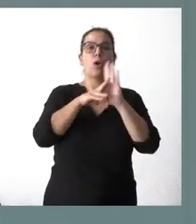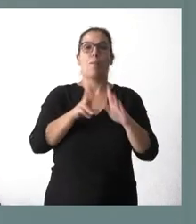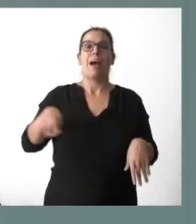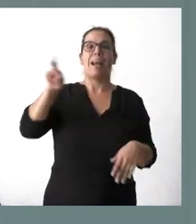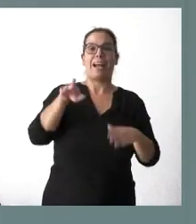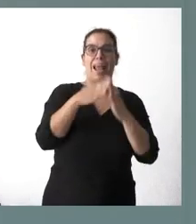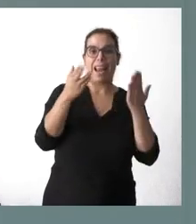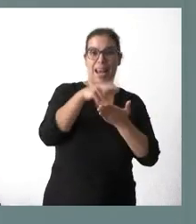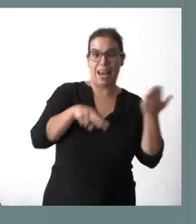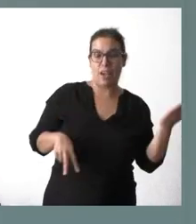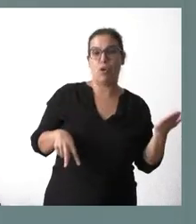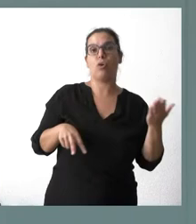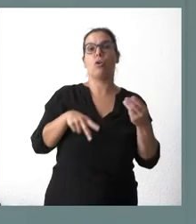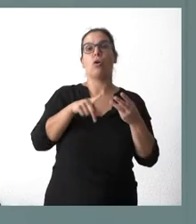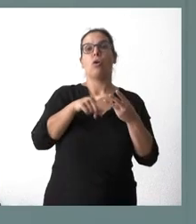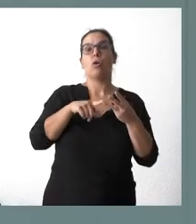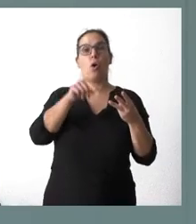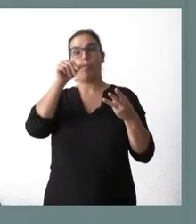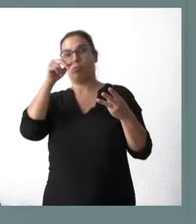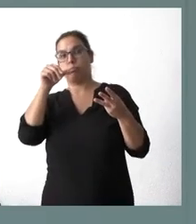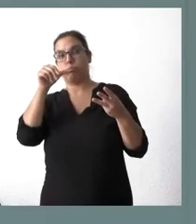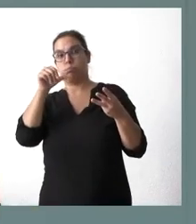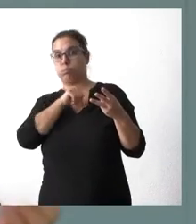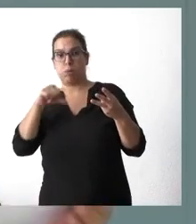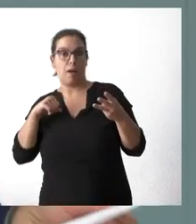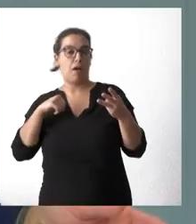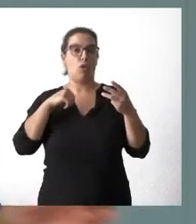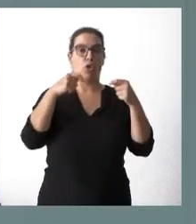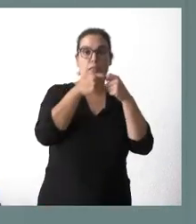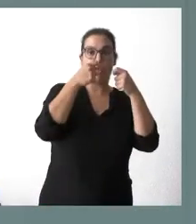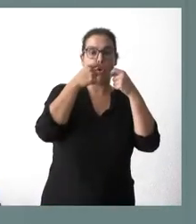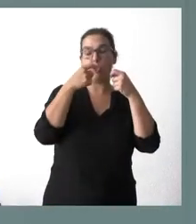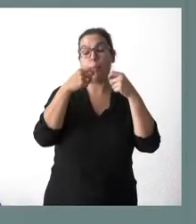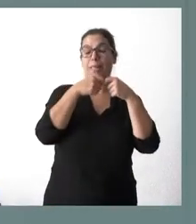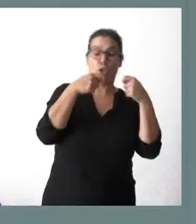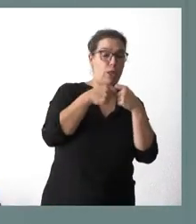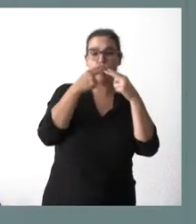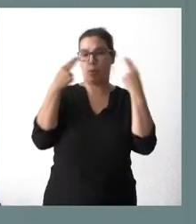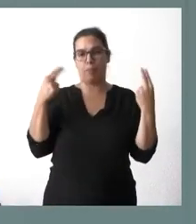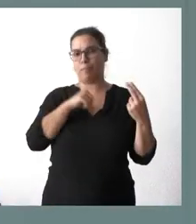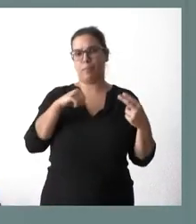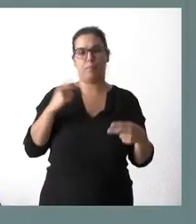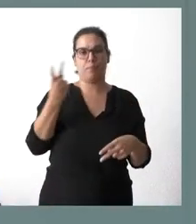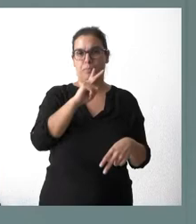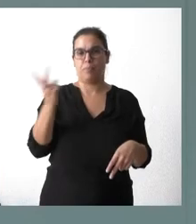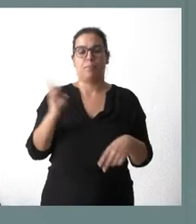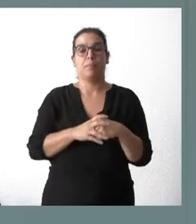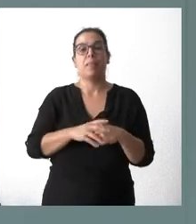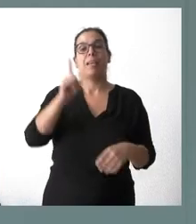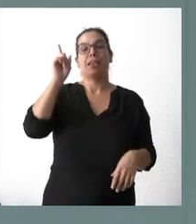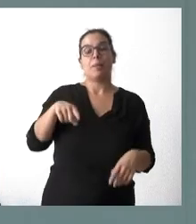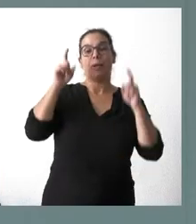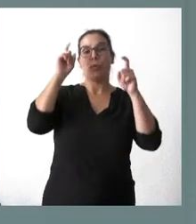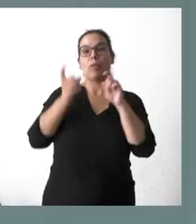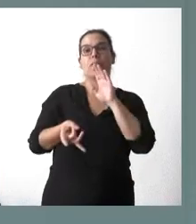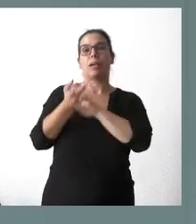públicos y del programa de releo en los centros concertados. Y, finalmente, educación autoriza la implantación del nuevo grado